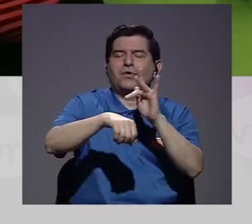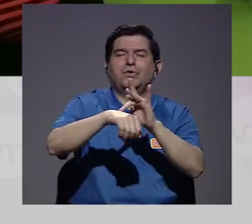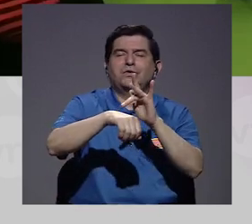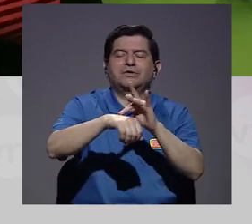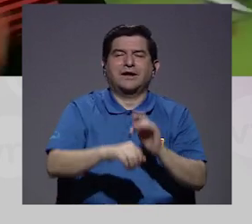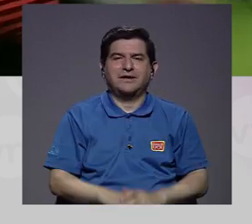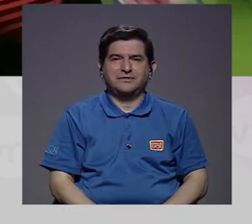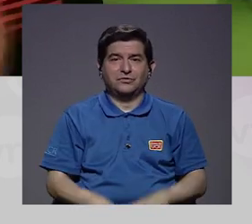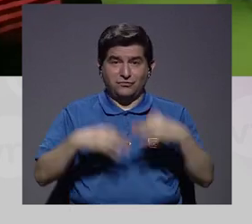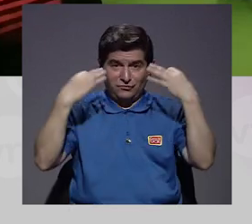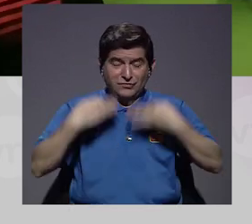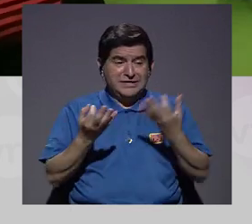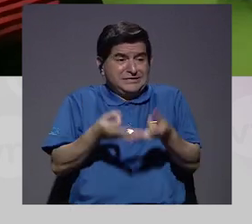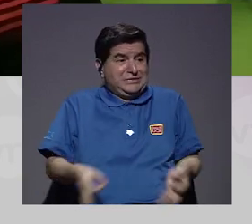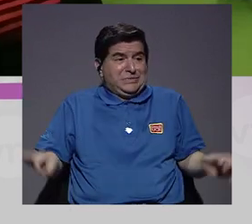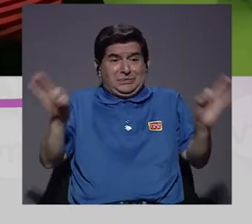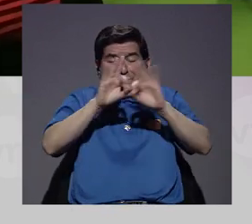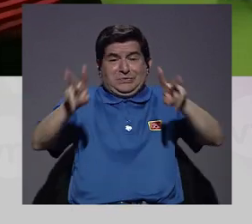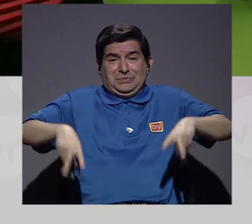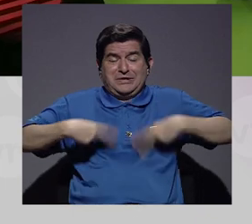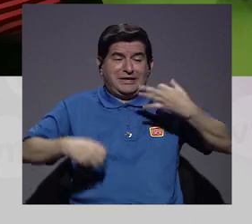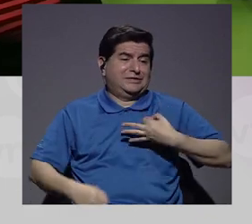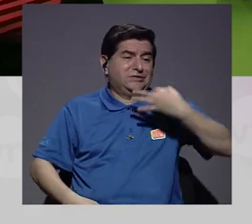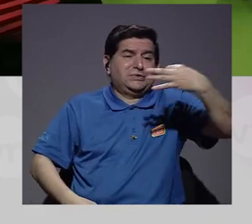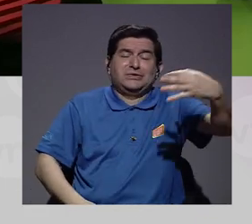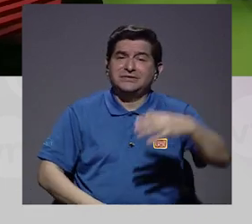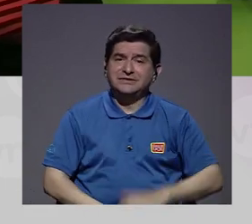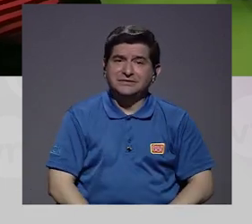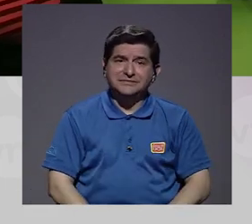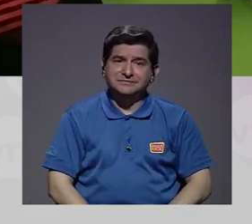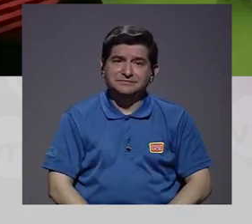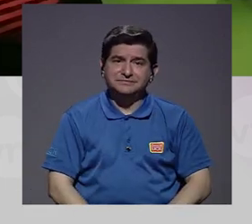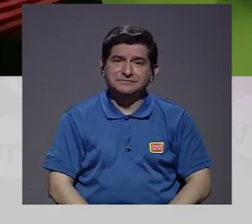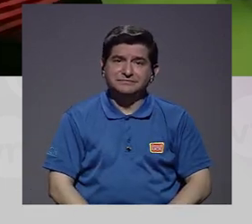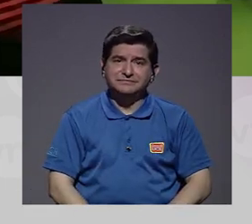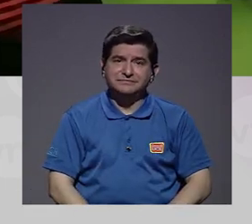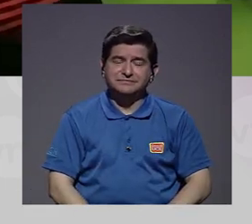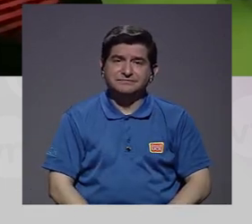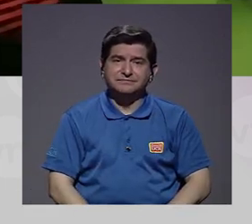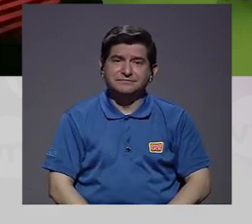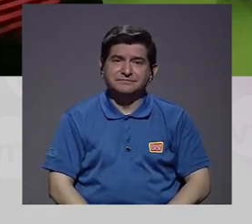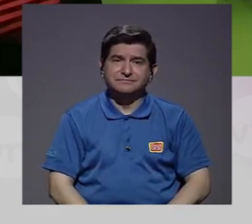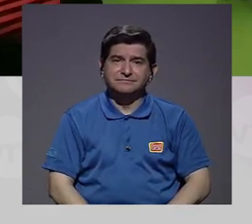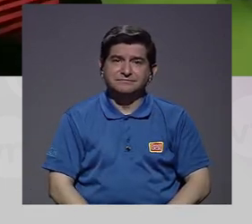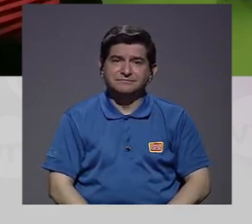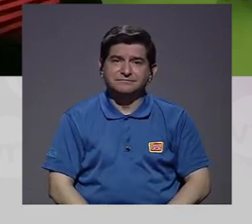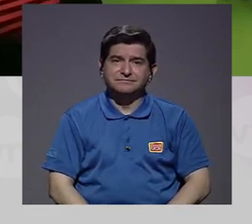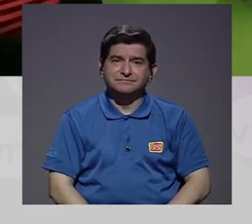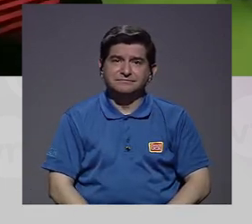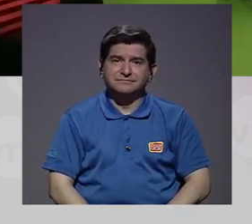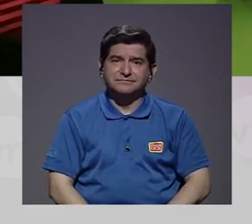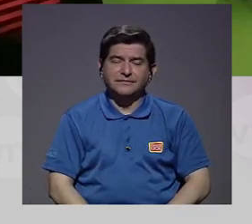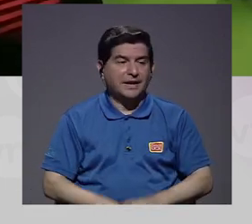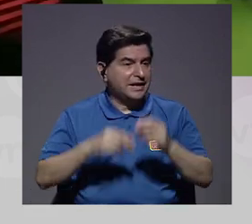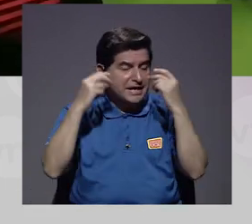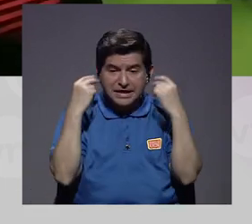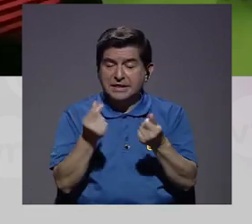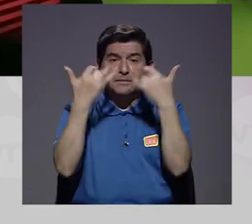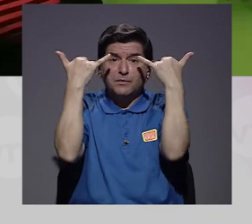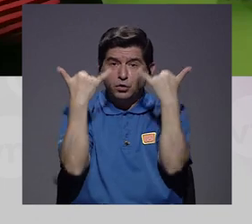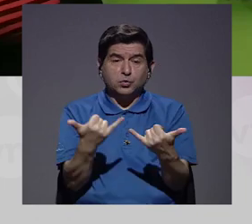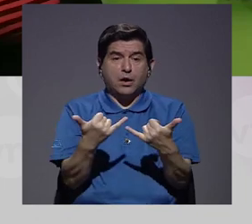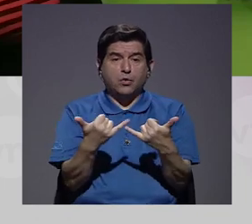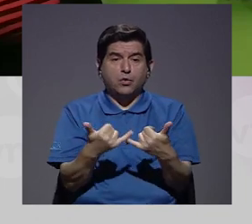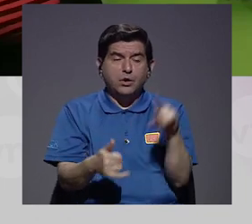contacto físico, es fundamental en su vida cotidiana, ¿verdad? Entonces, fue de un